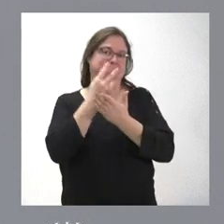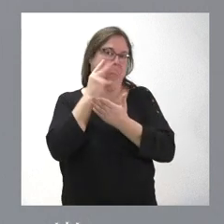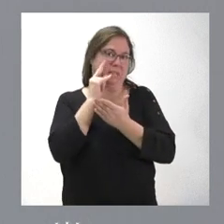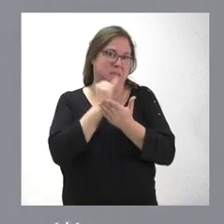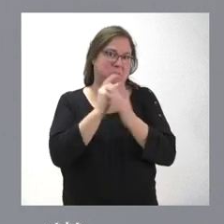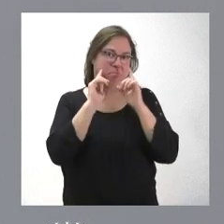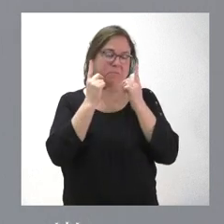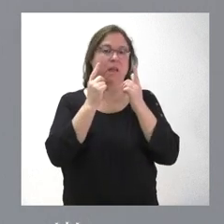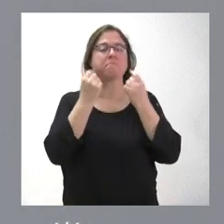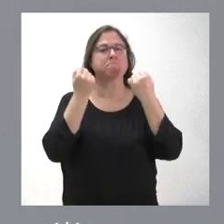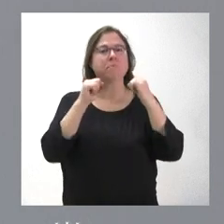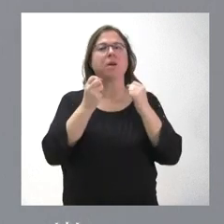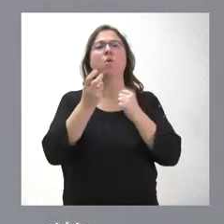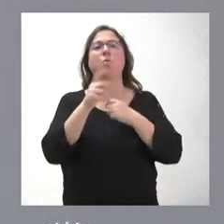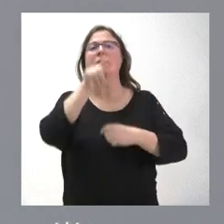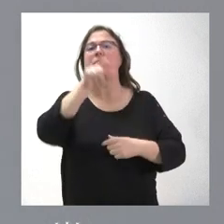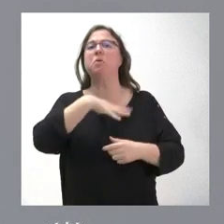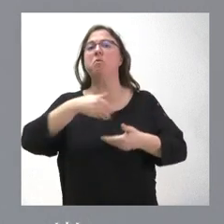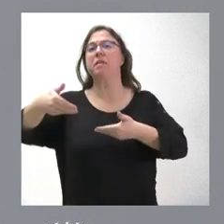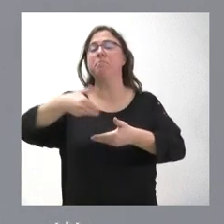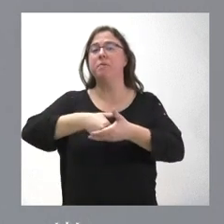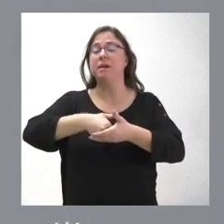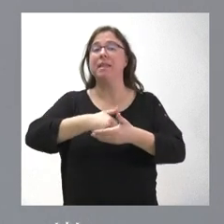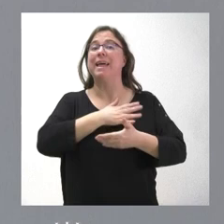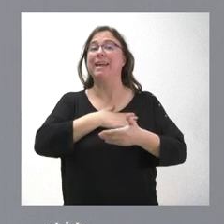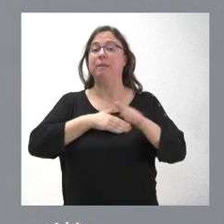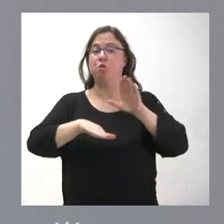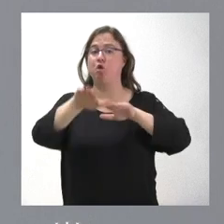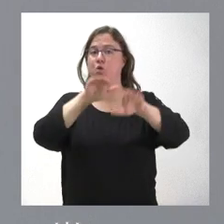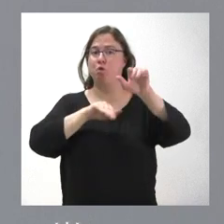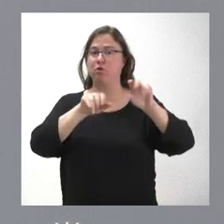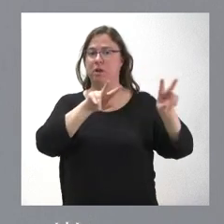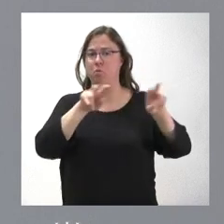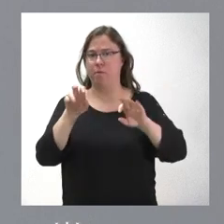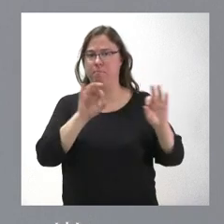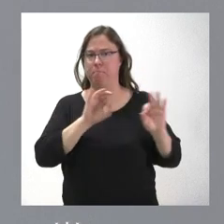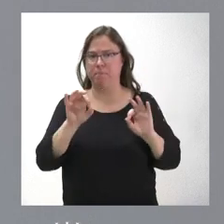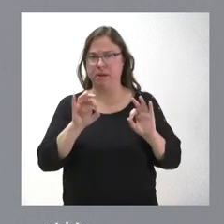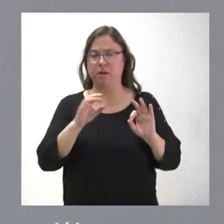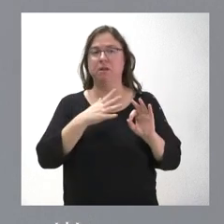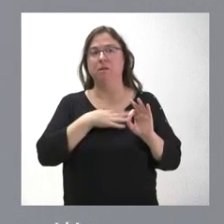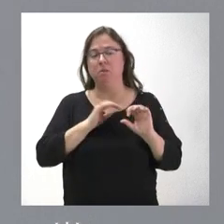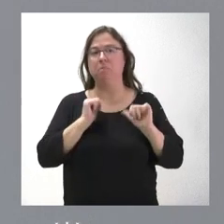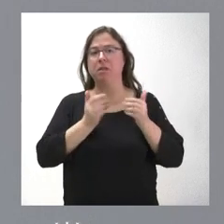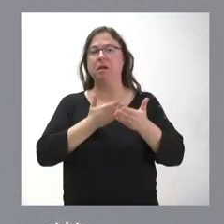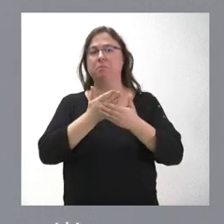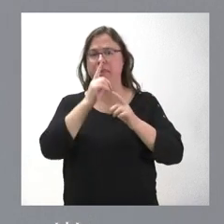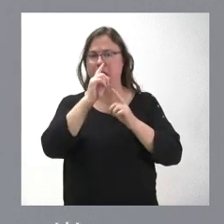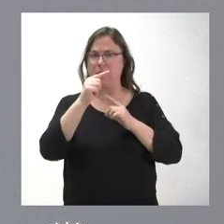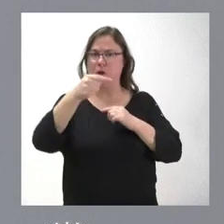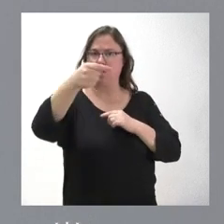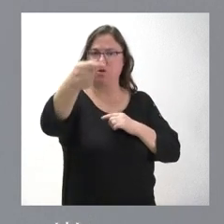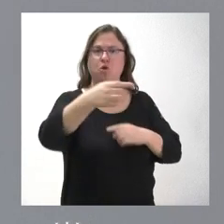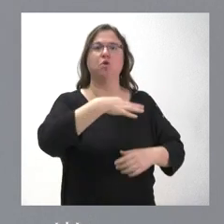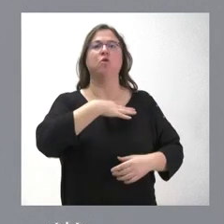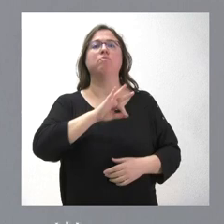ayuda a saber el número de personas que lo pueden pedir. Nuestra idea es hacer una nueva convocatoria y, por tanto, que se pueda ir pidiendo en años sucesivos e irla